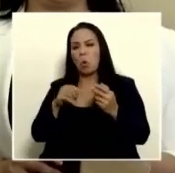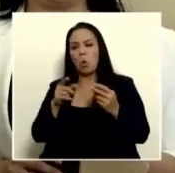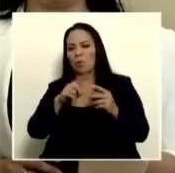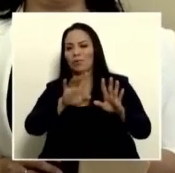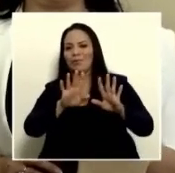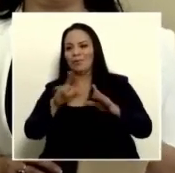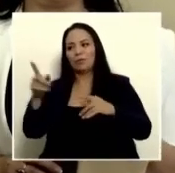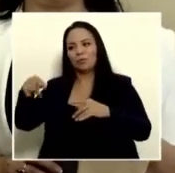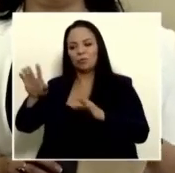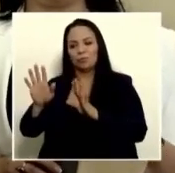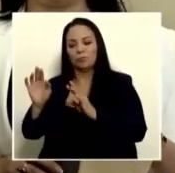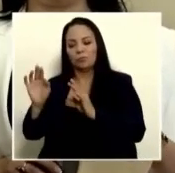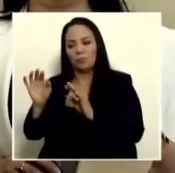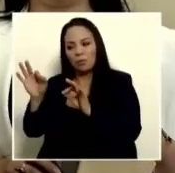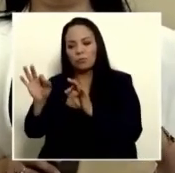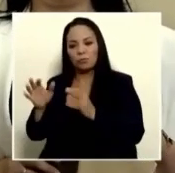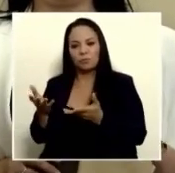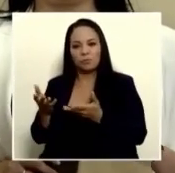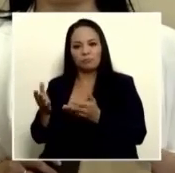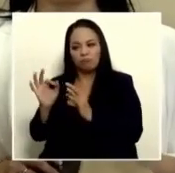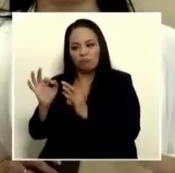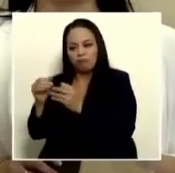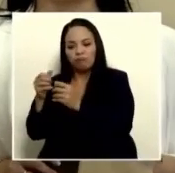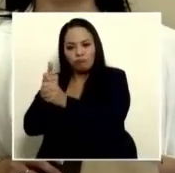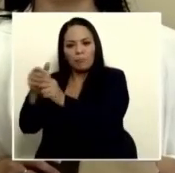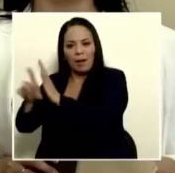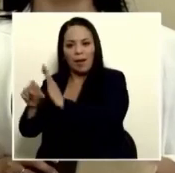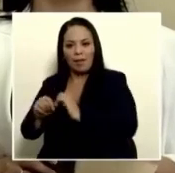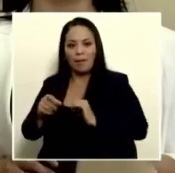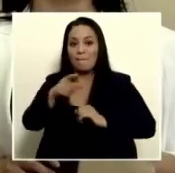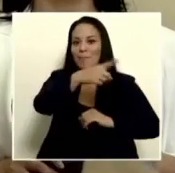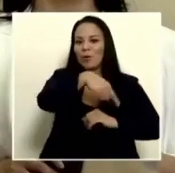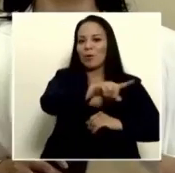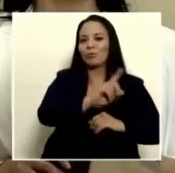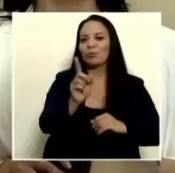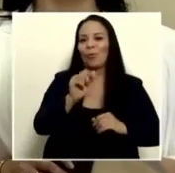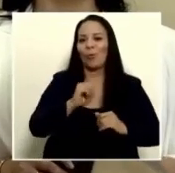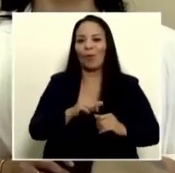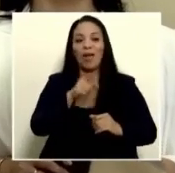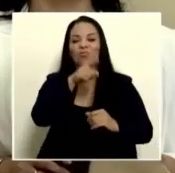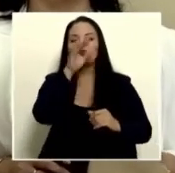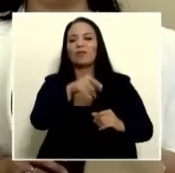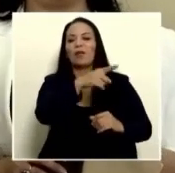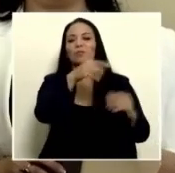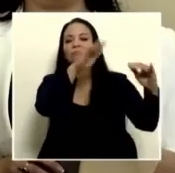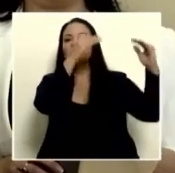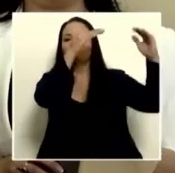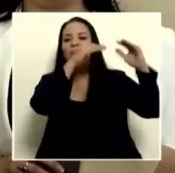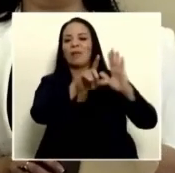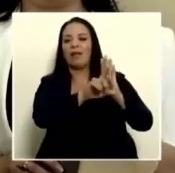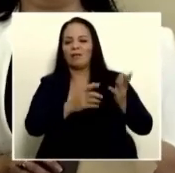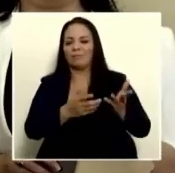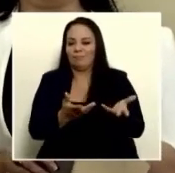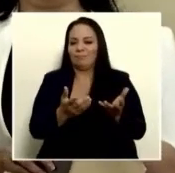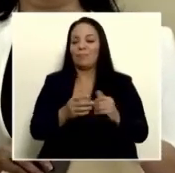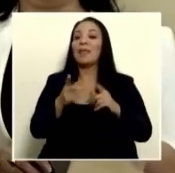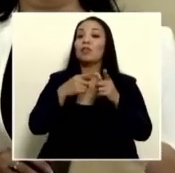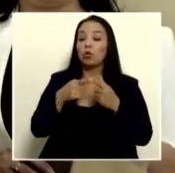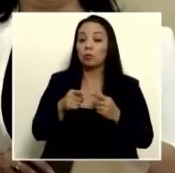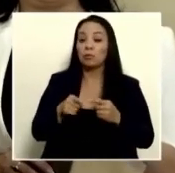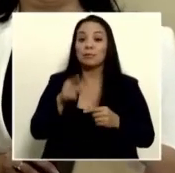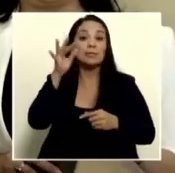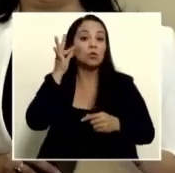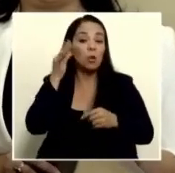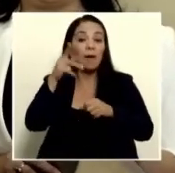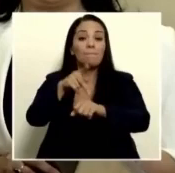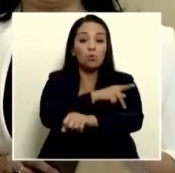creen encima de la ley tenga la seguridad usted señora de Purral todo el pueblo de Costa